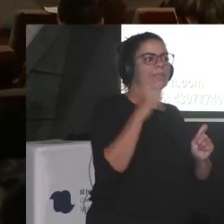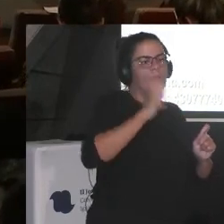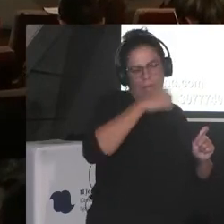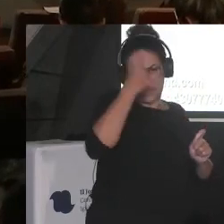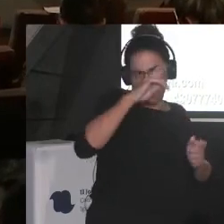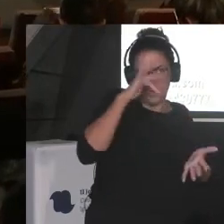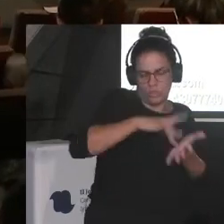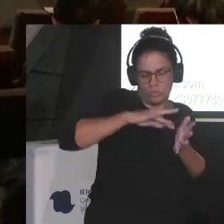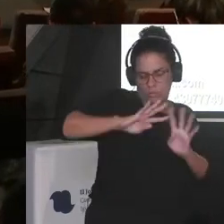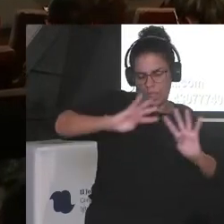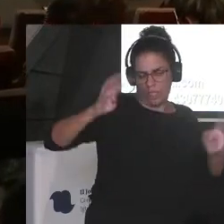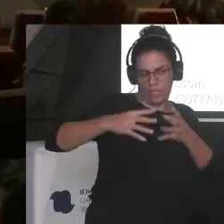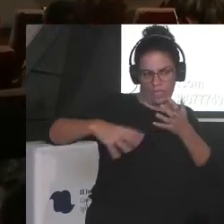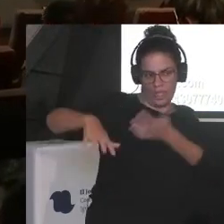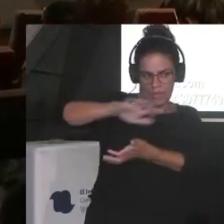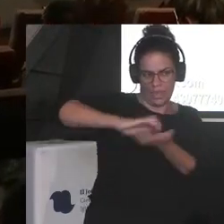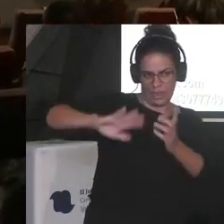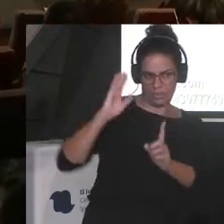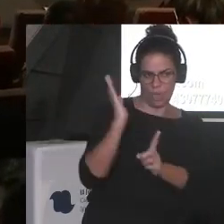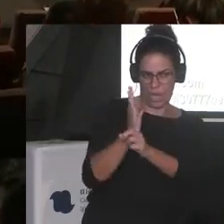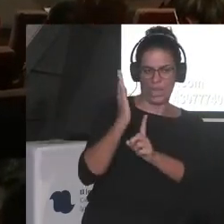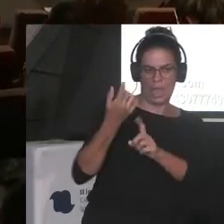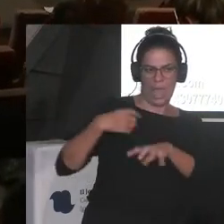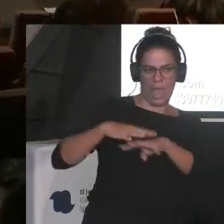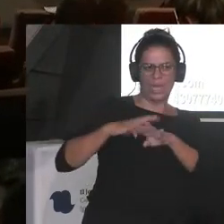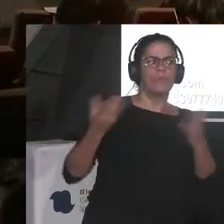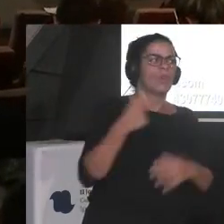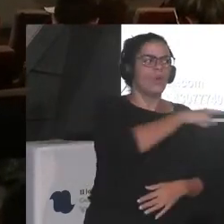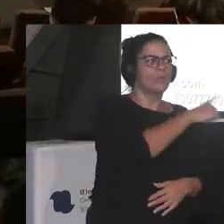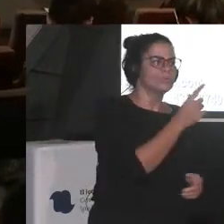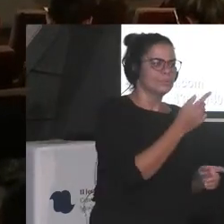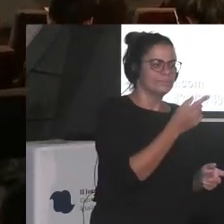presentes en redes? En redes